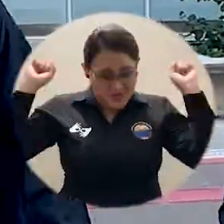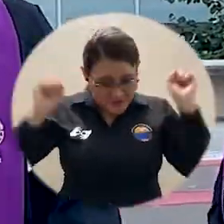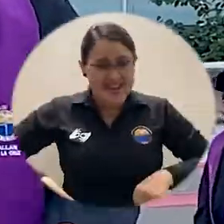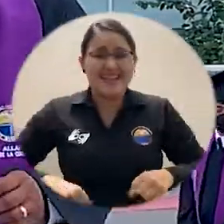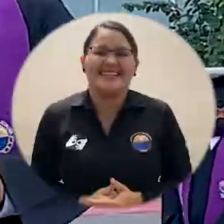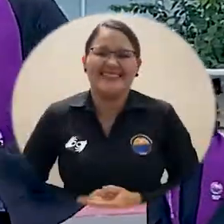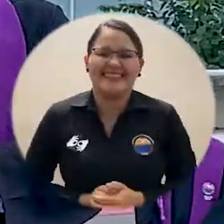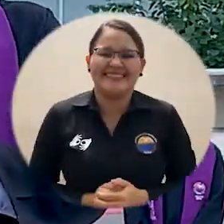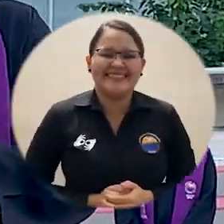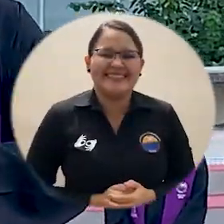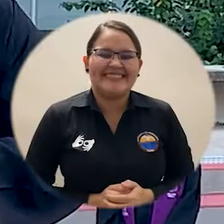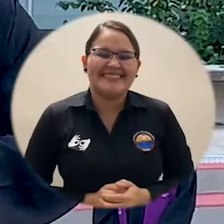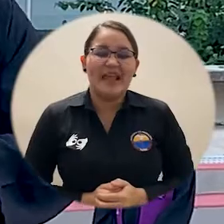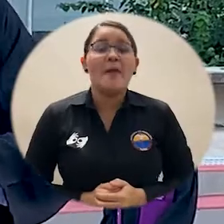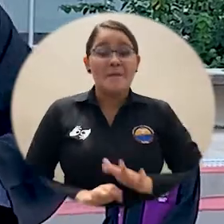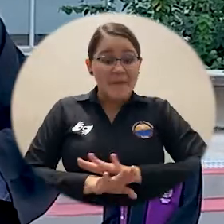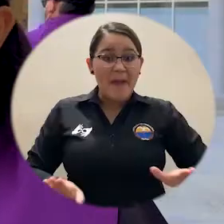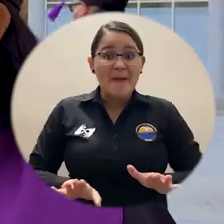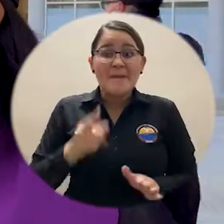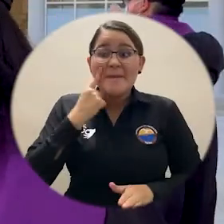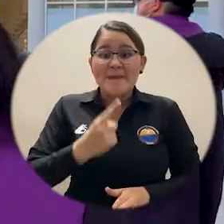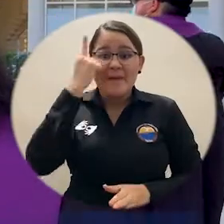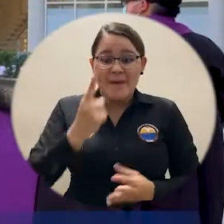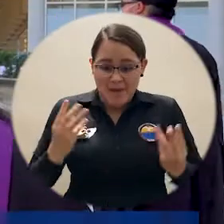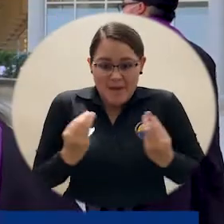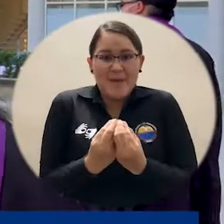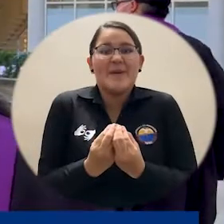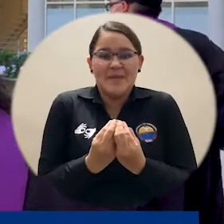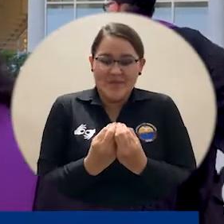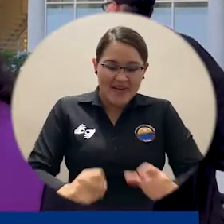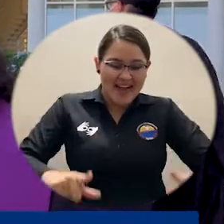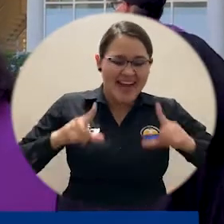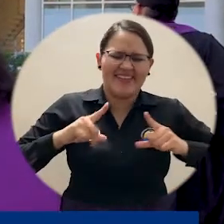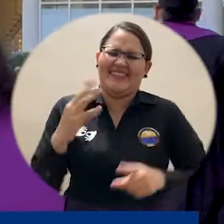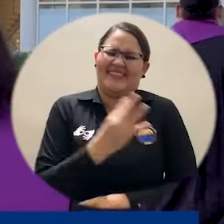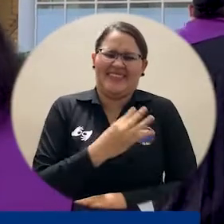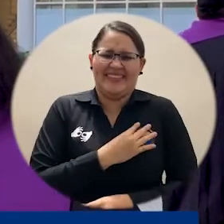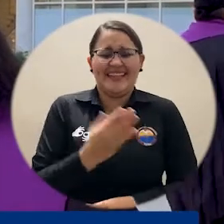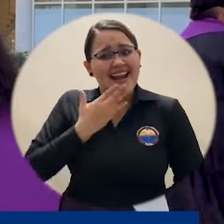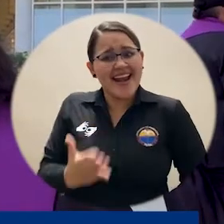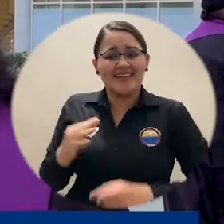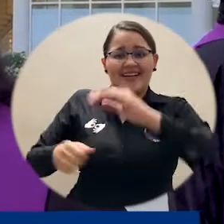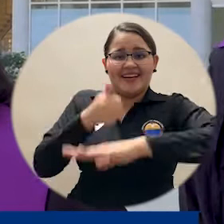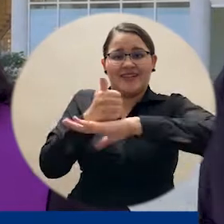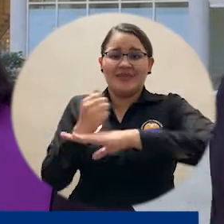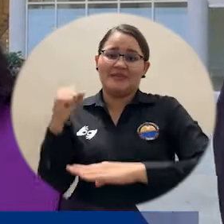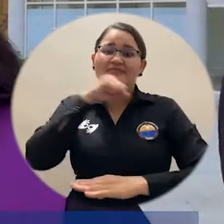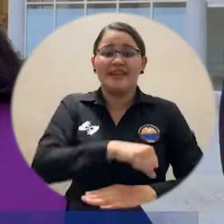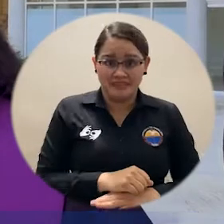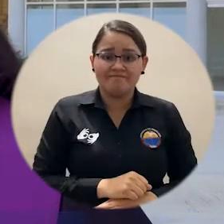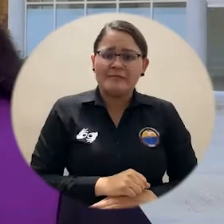Bueno, siendo la primera cohorte gestionada por el doctor Pablo Vera, es muy emocionante. Fue un año muy luchado,